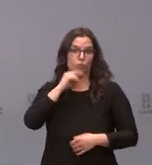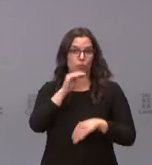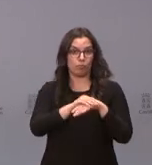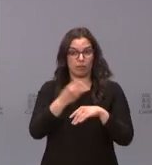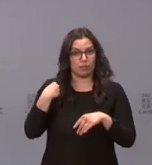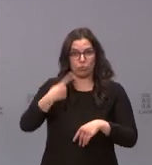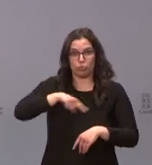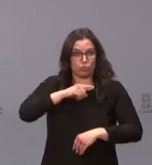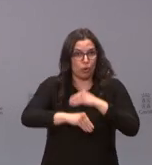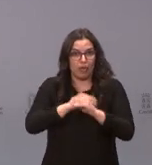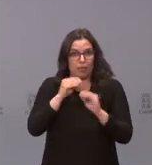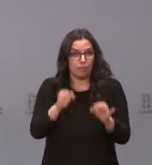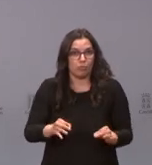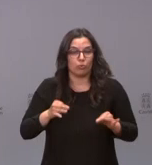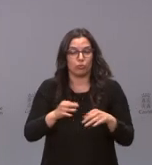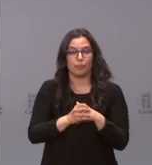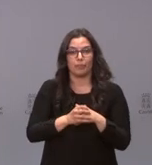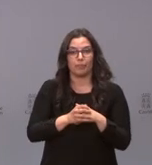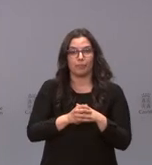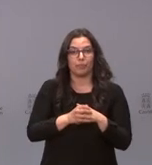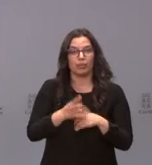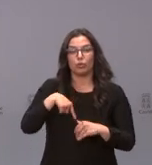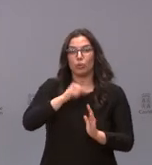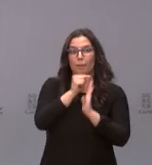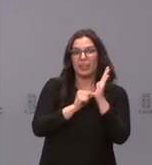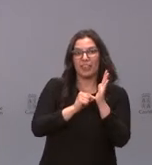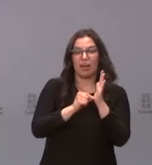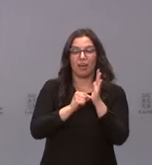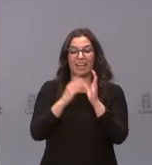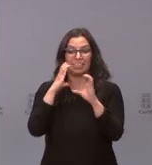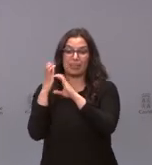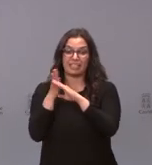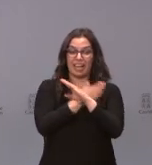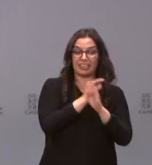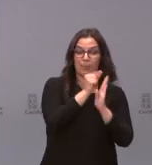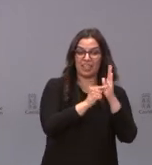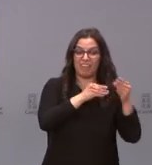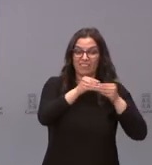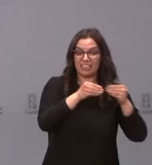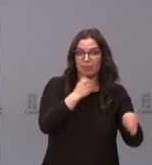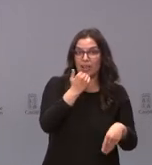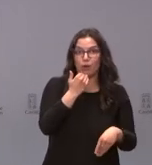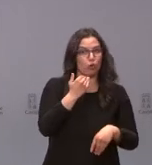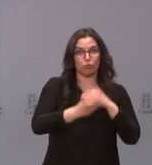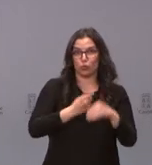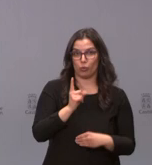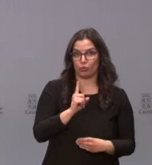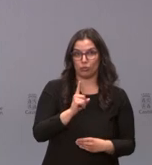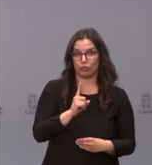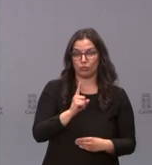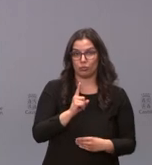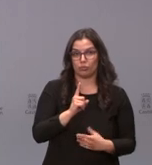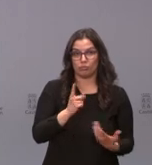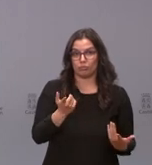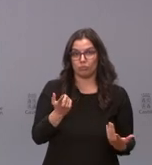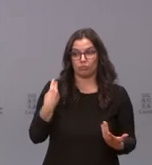íbamos a hacer. Nosotros no hemos relajado ninguna medida antes de Semana Santa. Hemos tomado todas las medidas que se nos